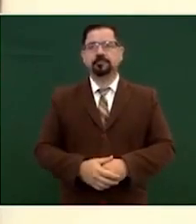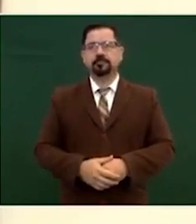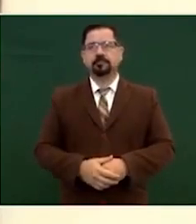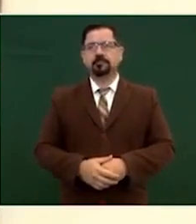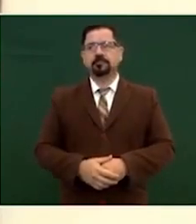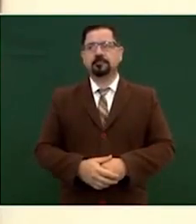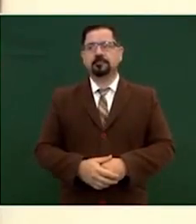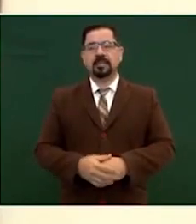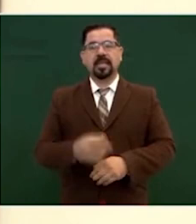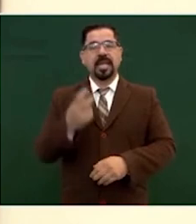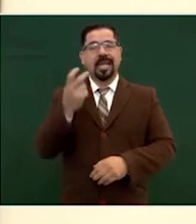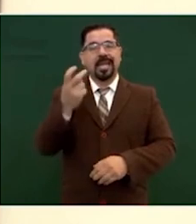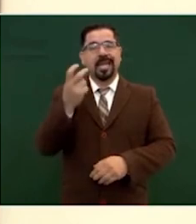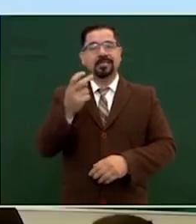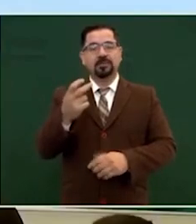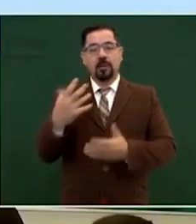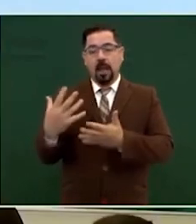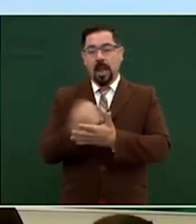esto es al año